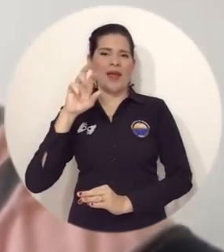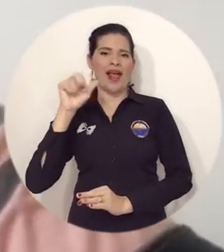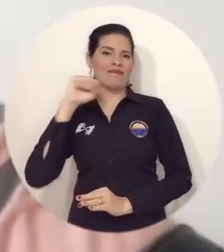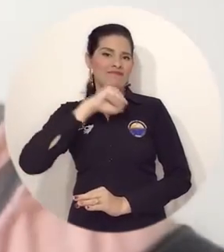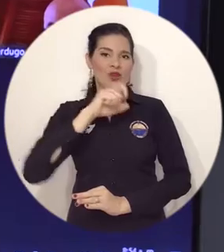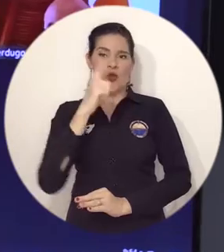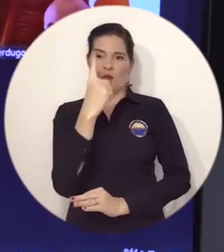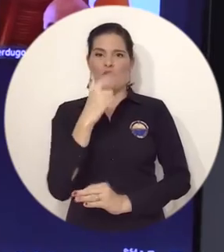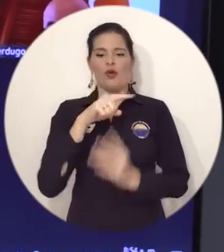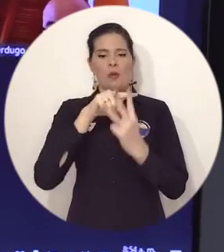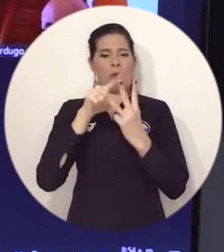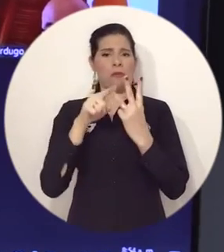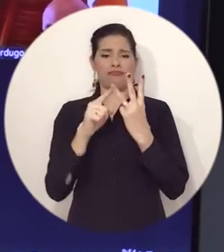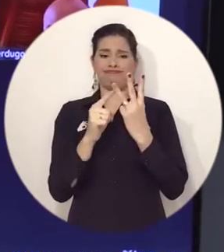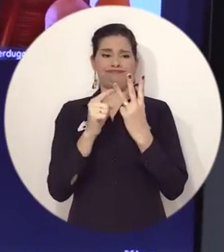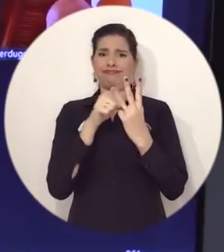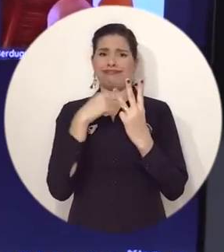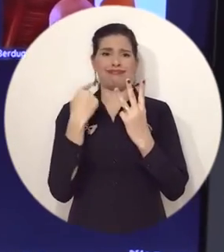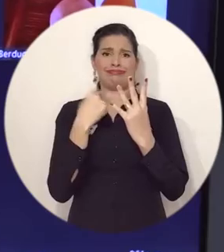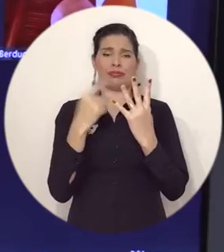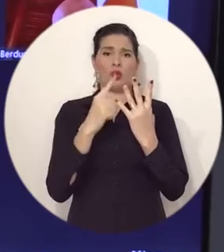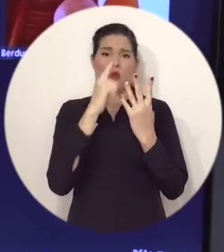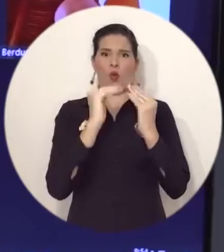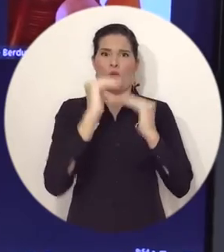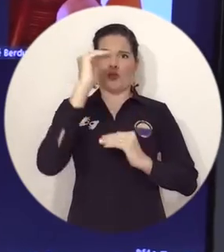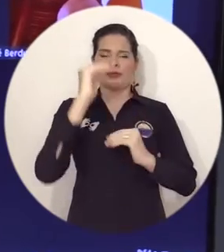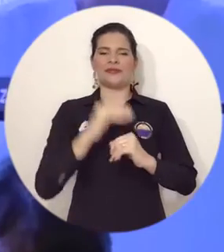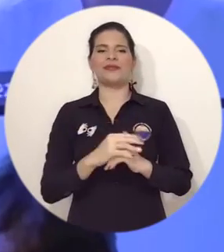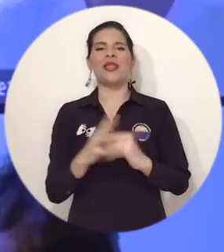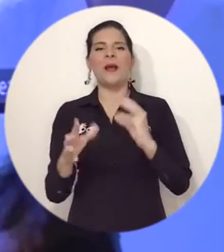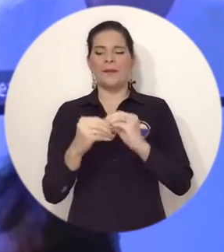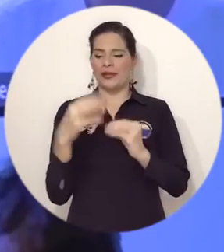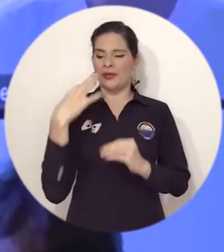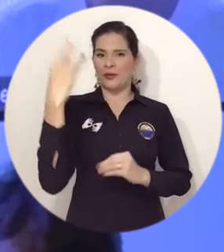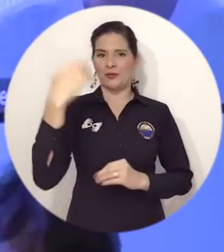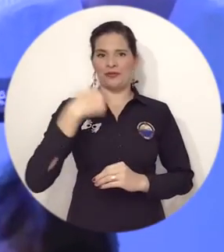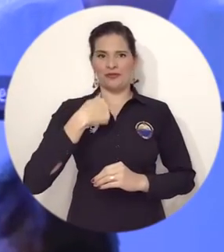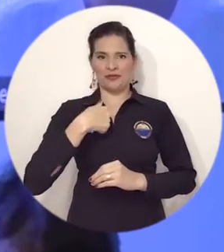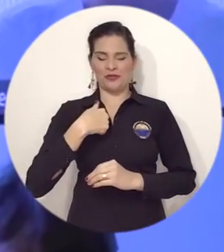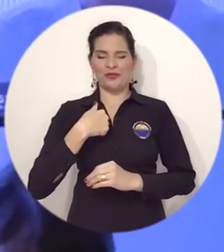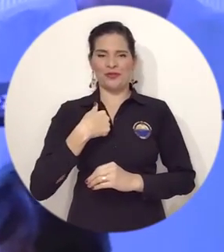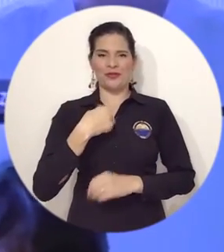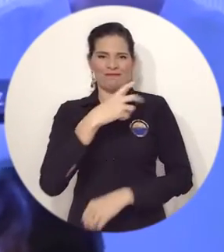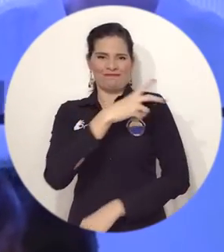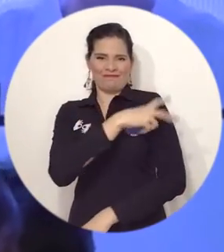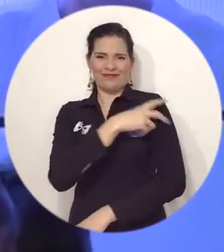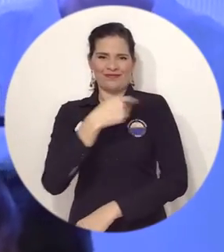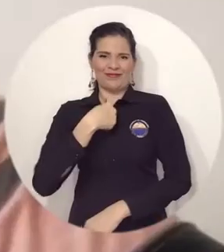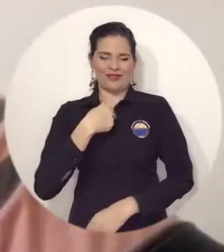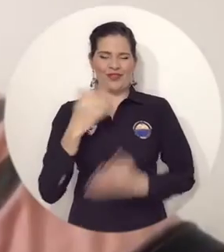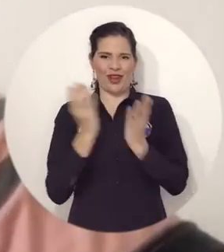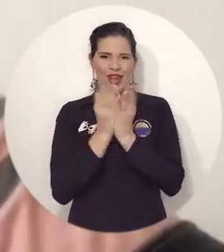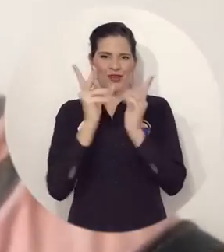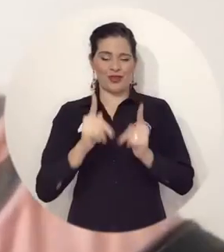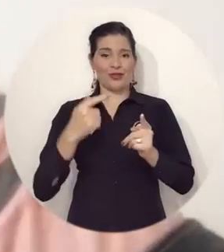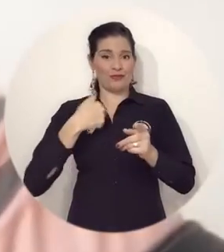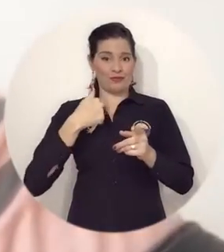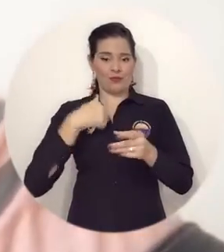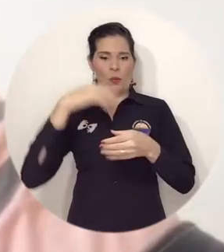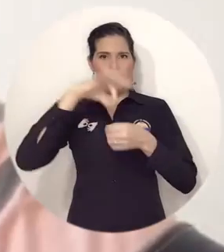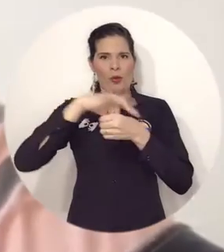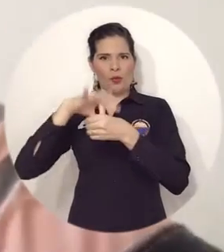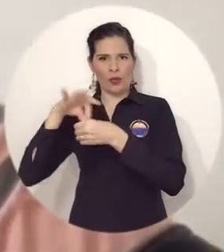Asimismo, se desarrolló la elección en donde yo, como representante estudiantil, voté por el que los